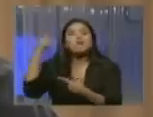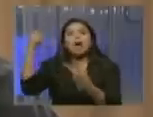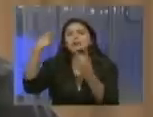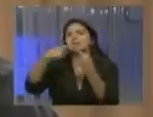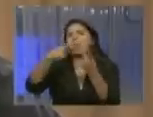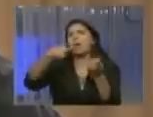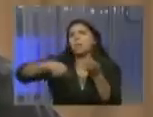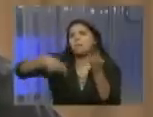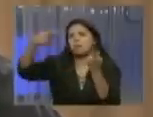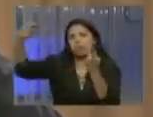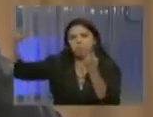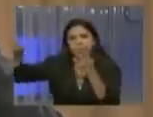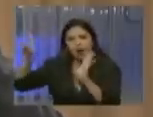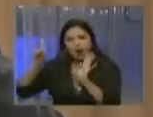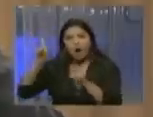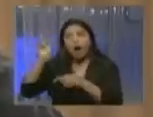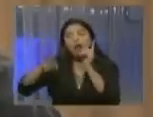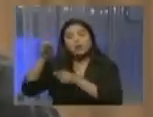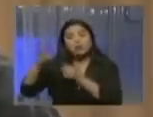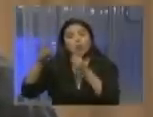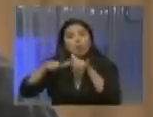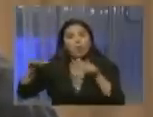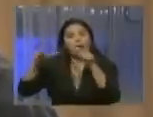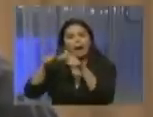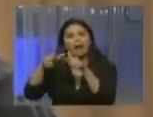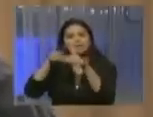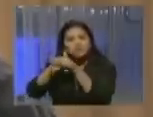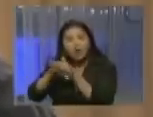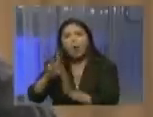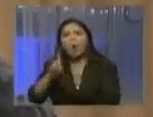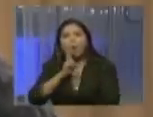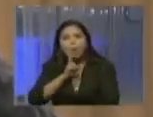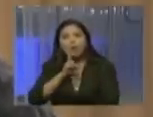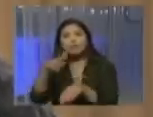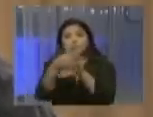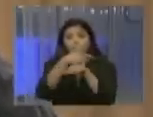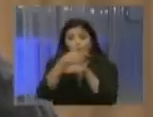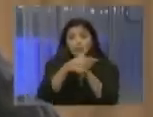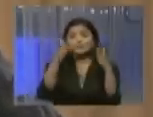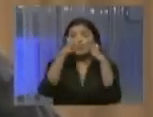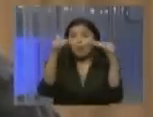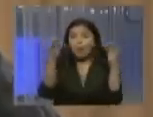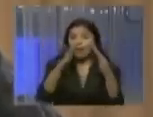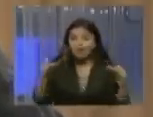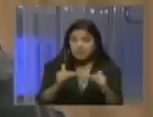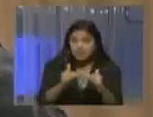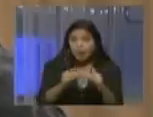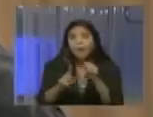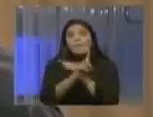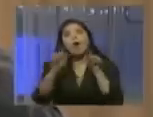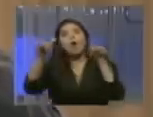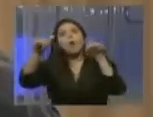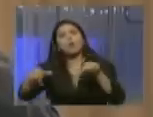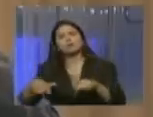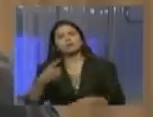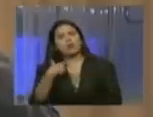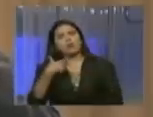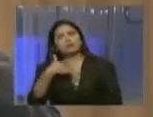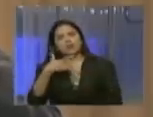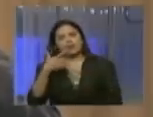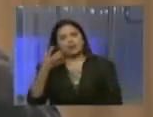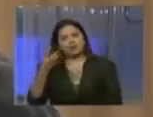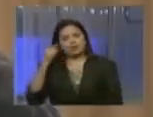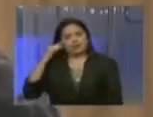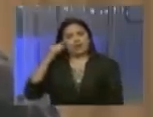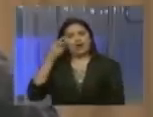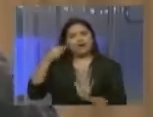y algunas bóvedas donde habían reservas de oro del gobierno libio, y hoy le decía, siento que se me repite la historia y